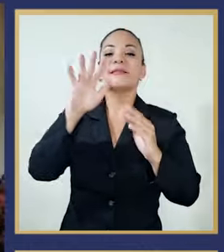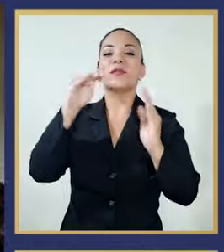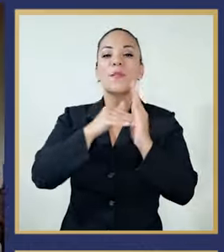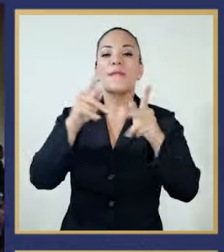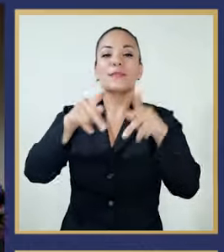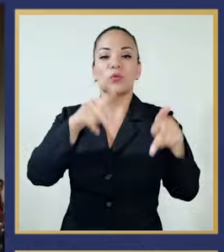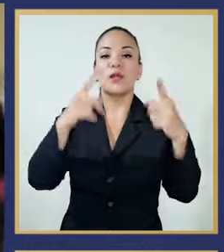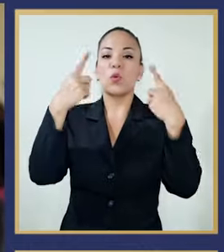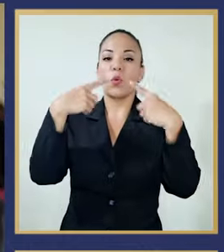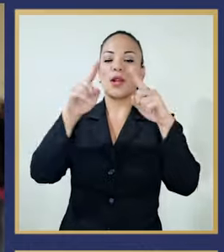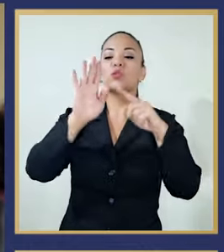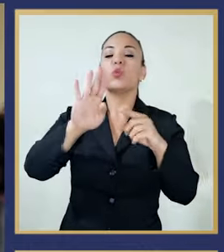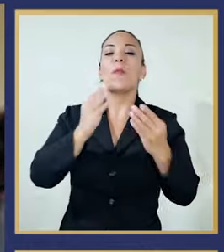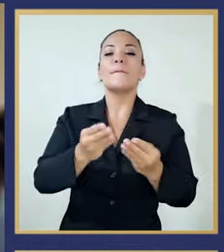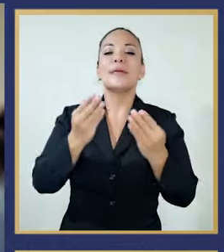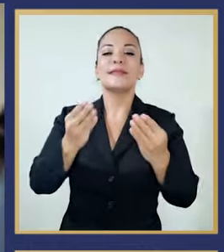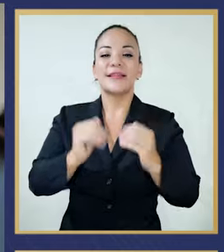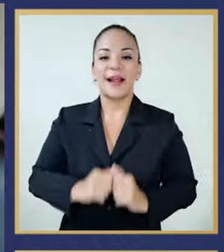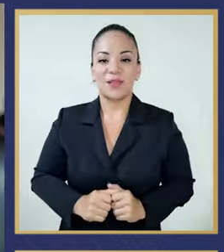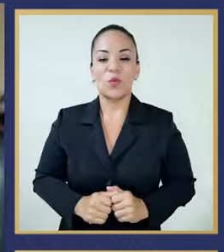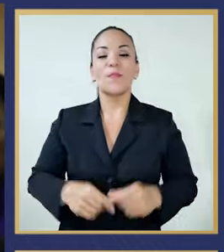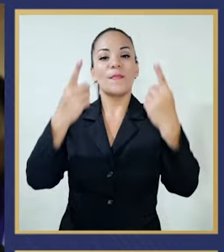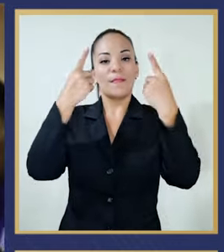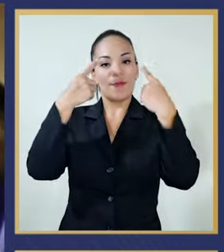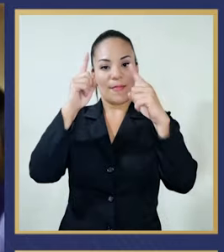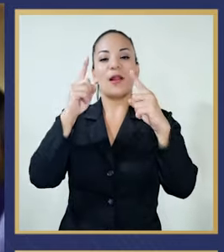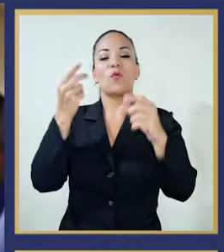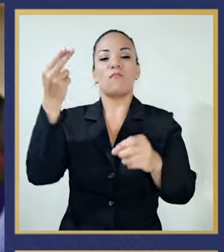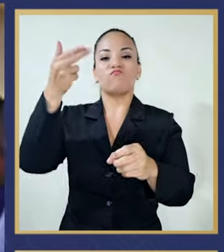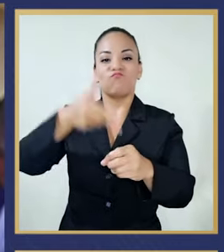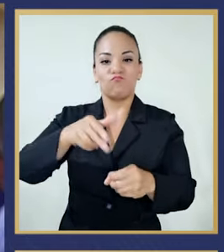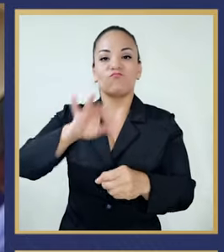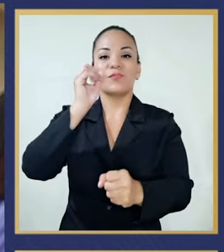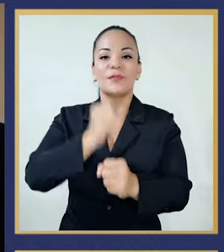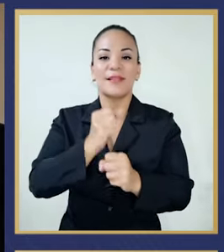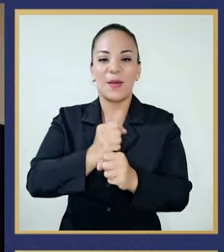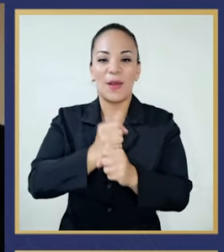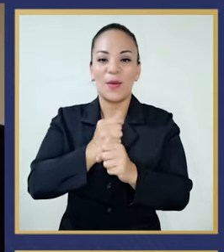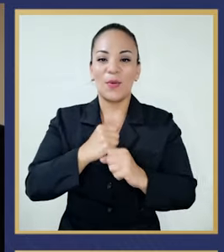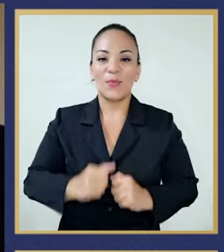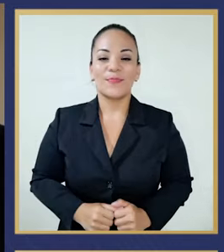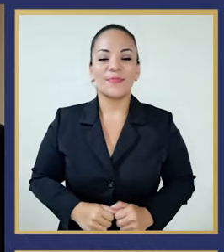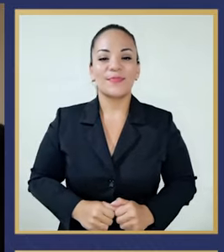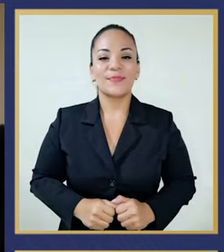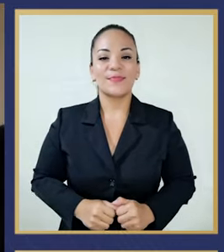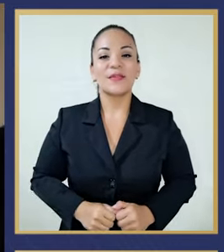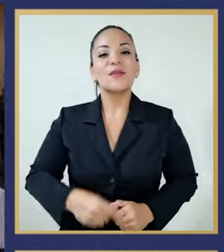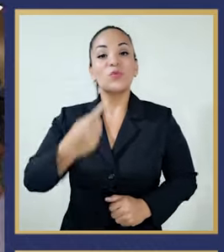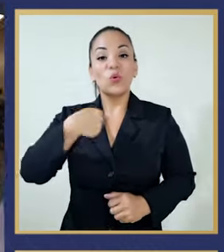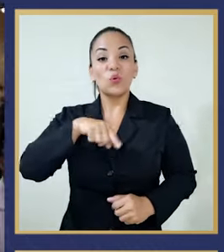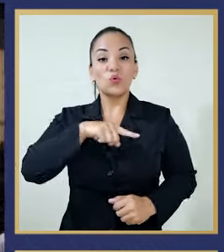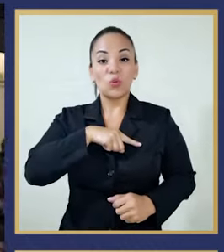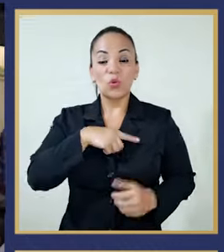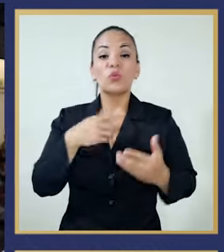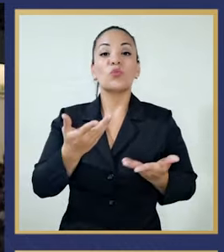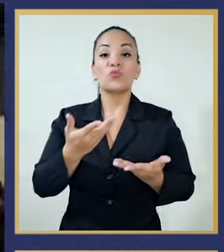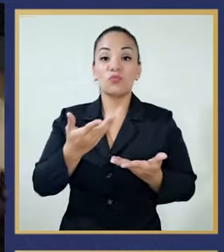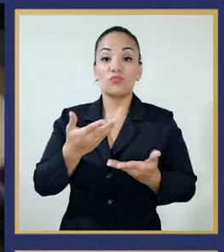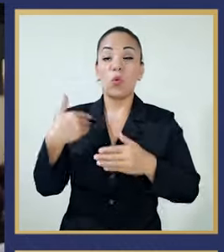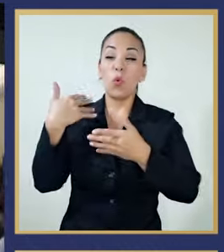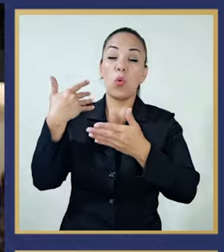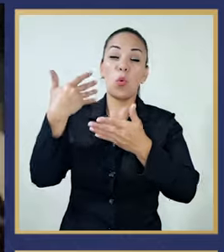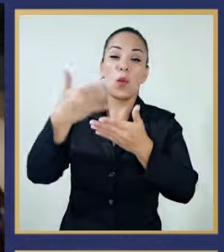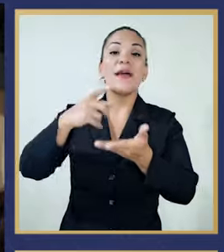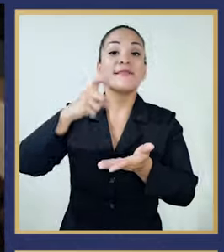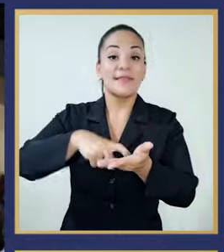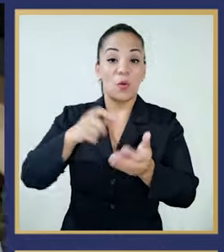personas hayan logrado obtener su bachillerato para insertarse en forma exitosa en el mercado laboral. Estamos saldando una